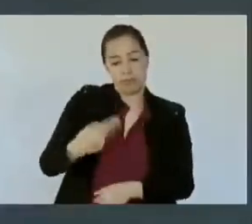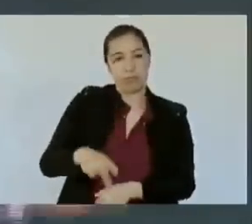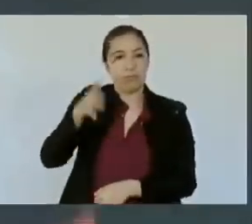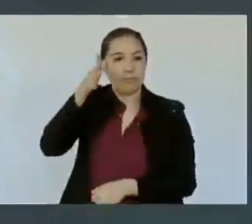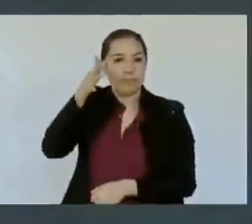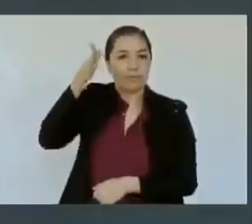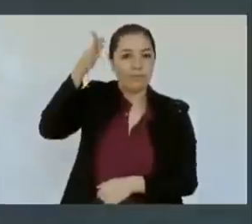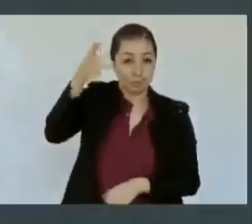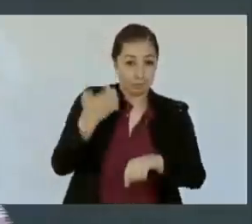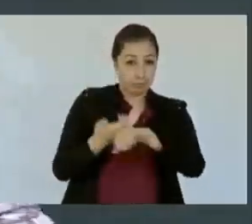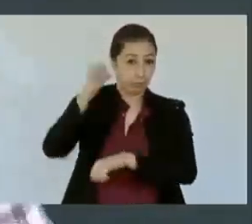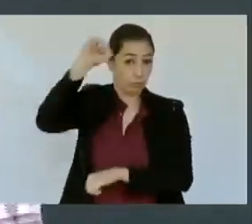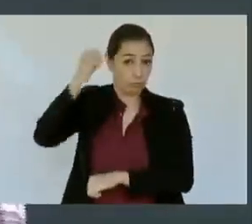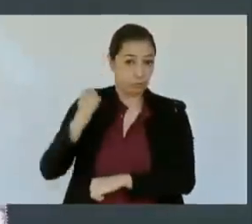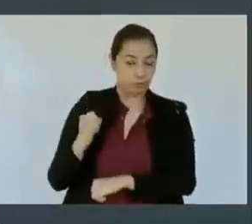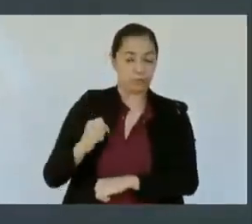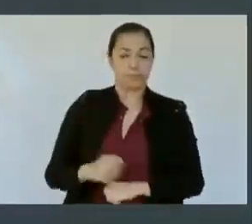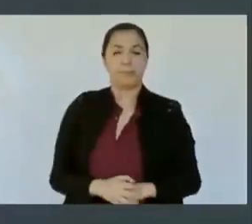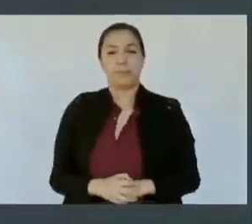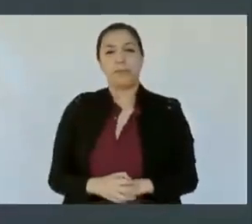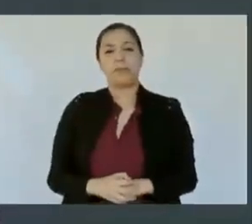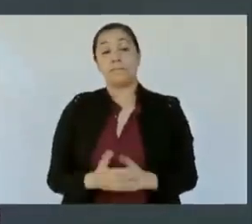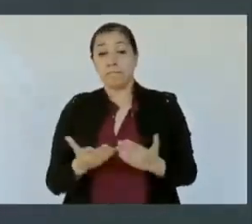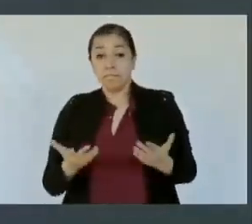A continuación se llevará